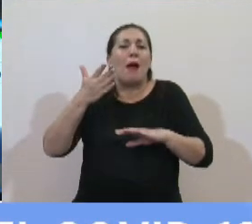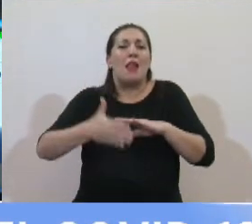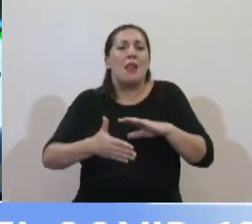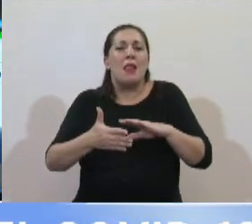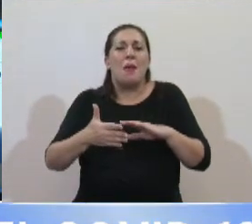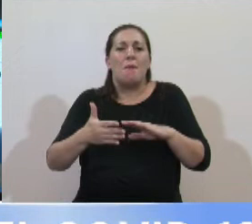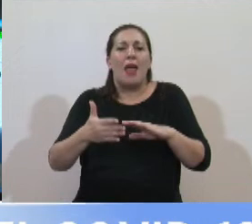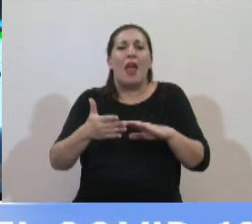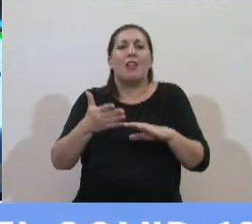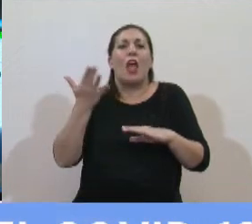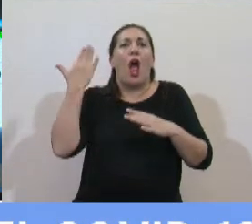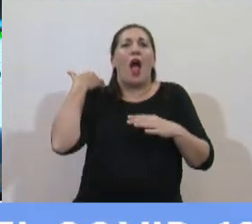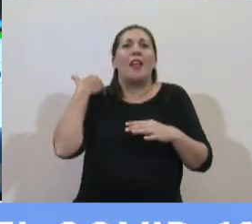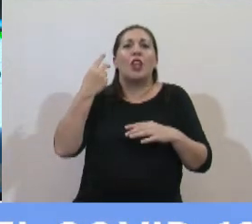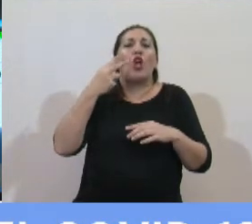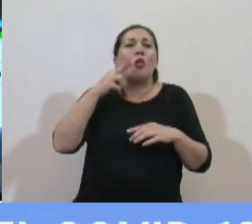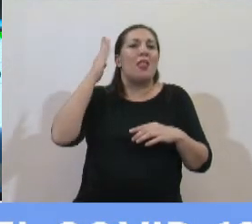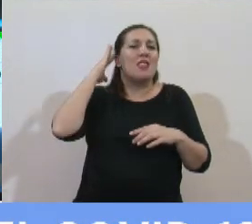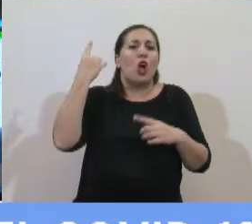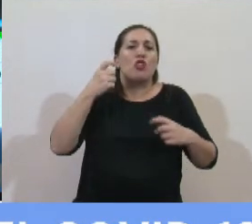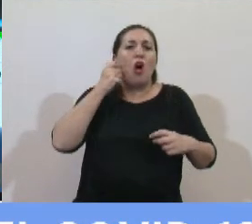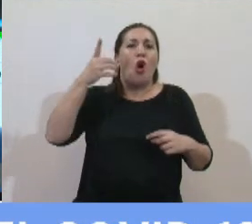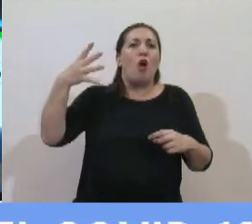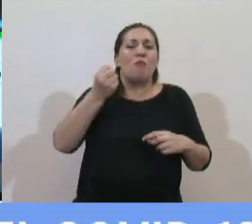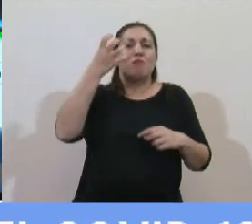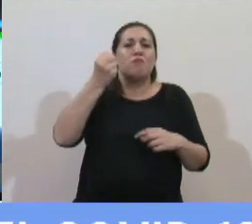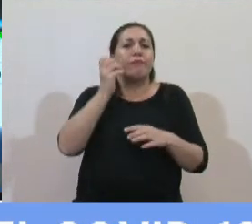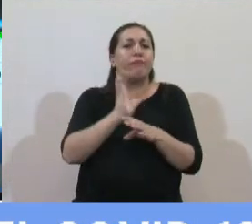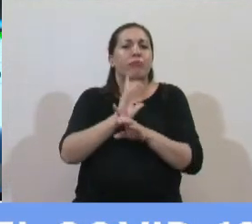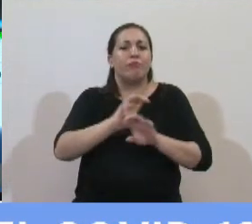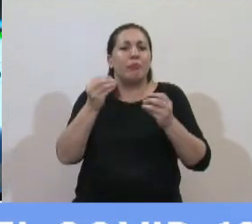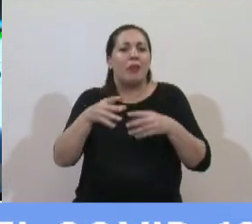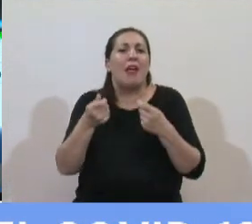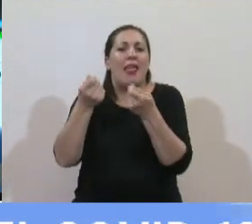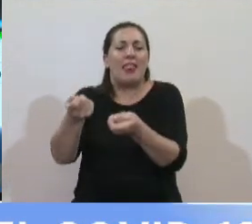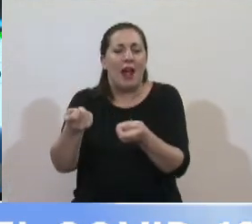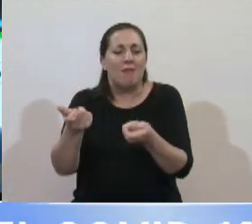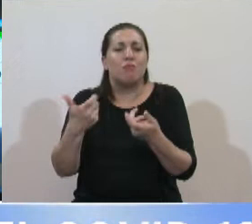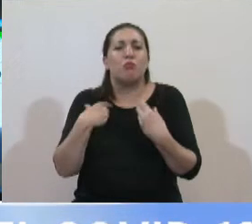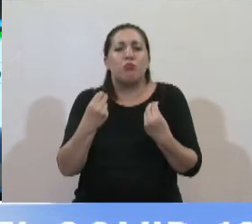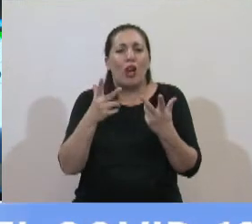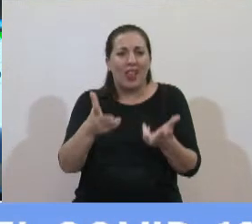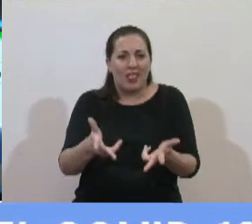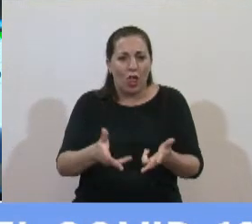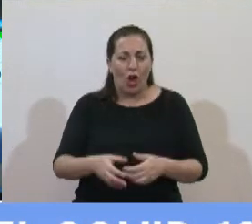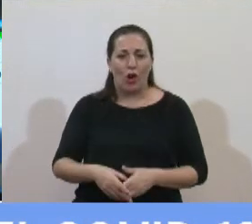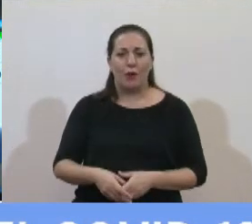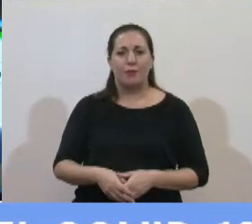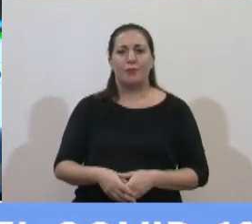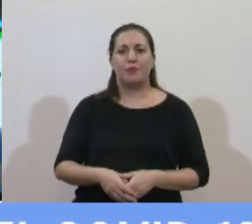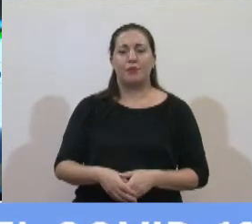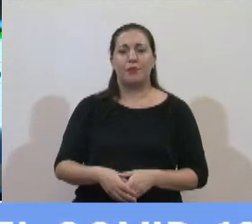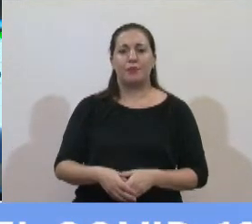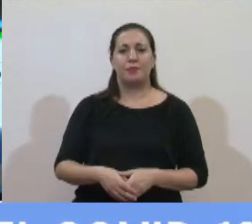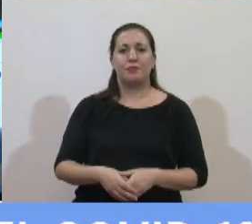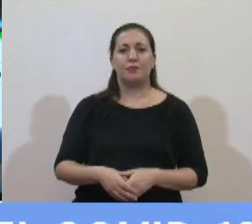lograron en el 2016 ¿y por qué lo digo? ¿por qué digo esto? porque miren así como de alguna